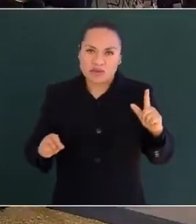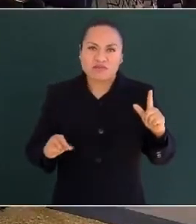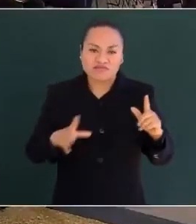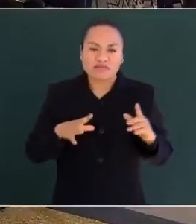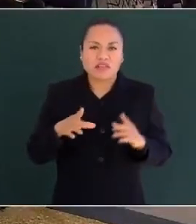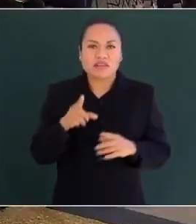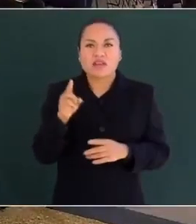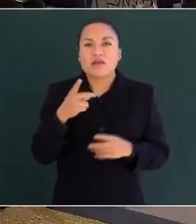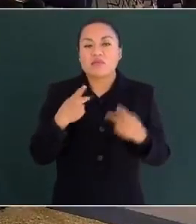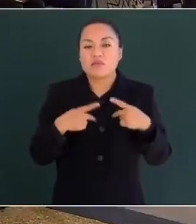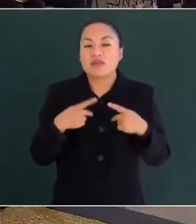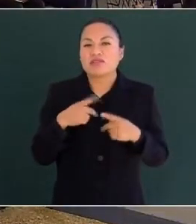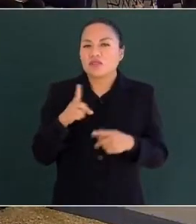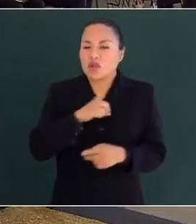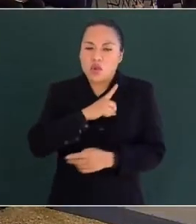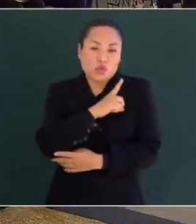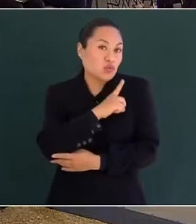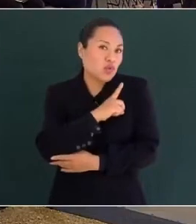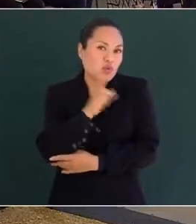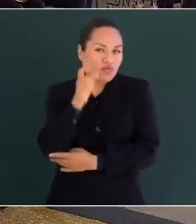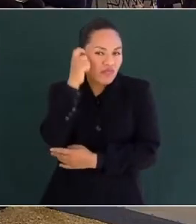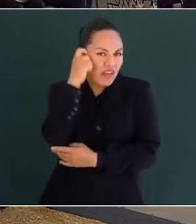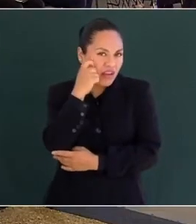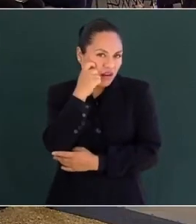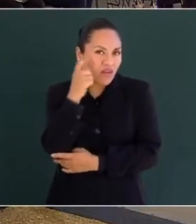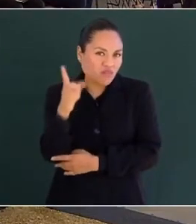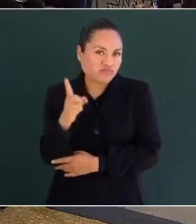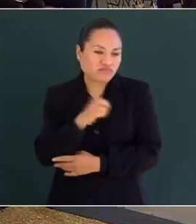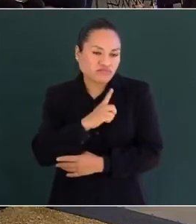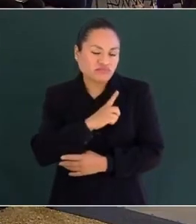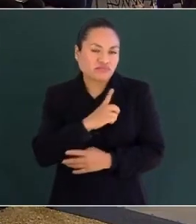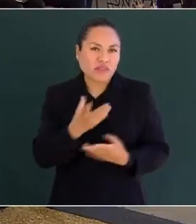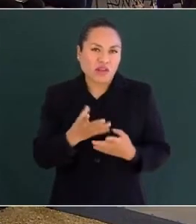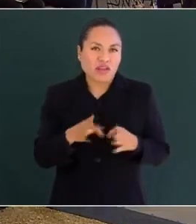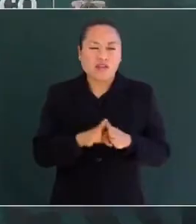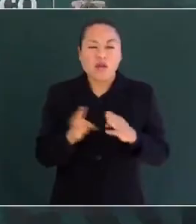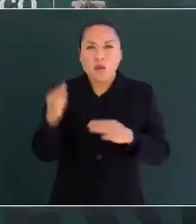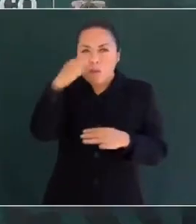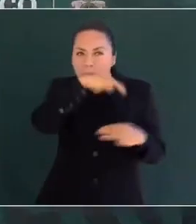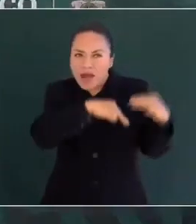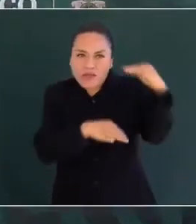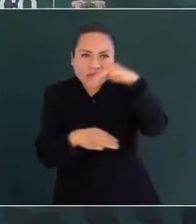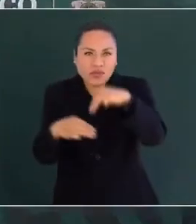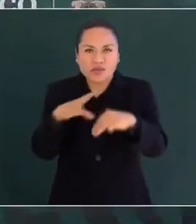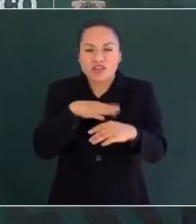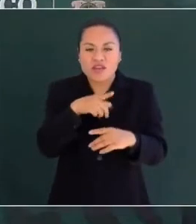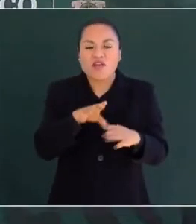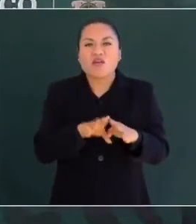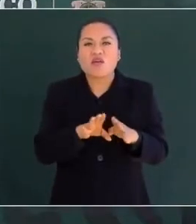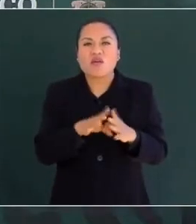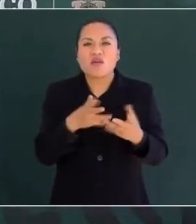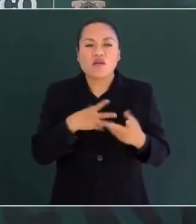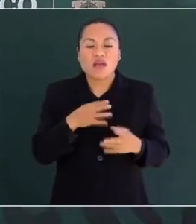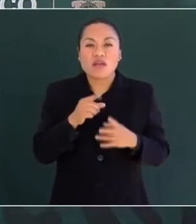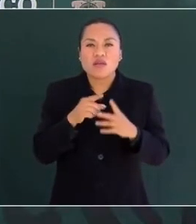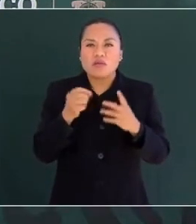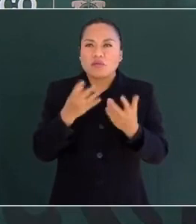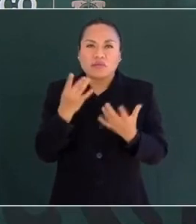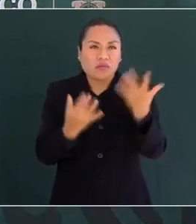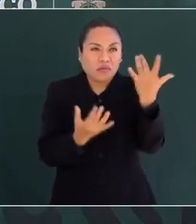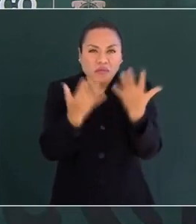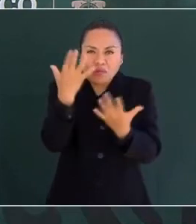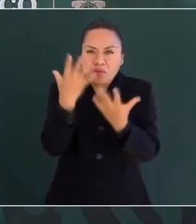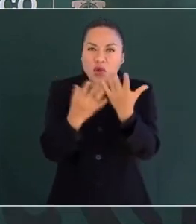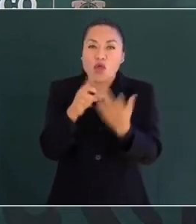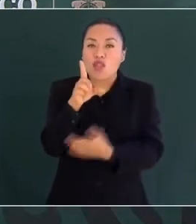sin rival en esta época de luto, Guerrero, manteniendo entre las montañas aquella chispa del casi apagado incendio de